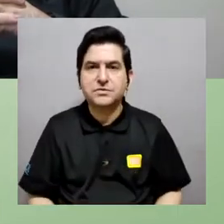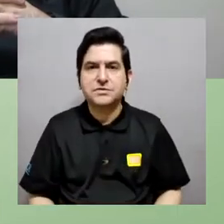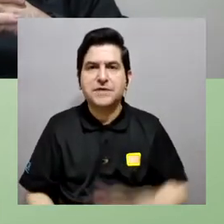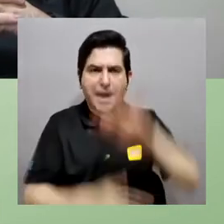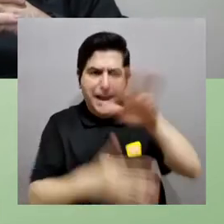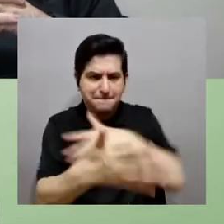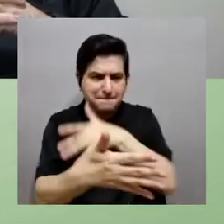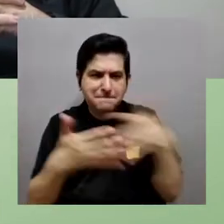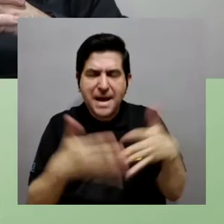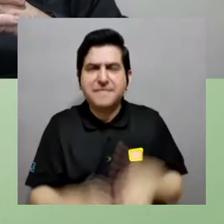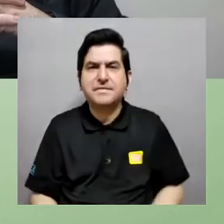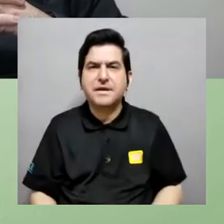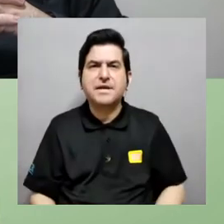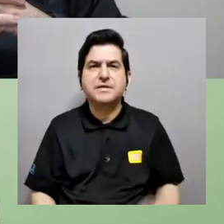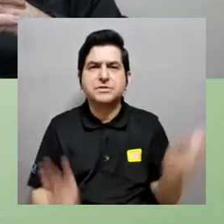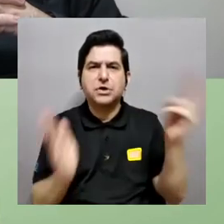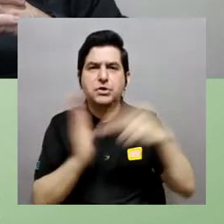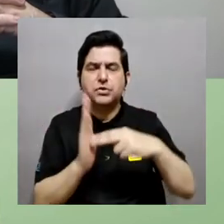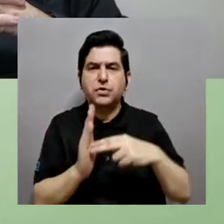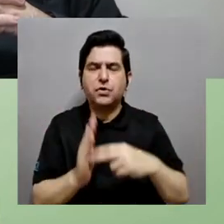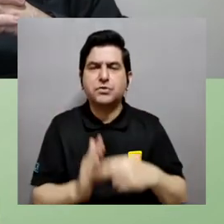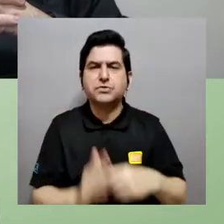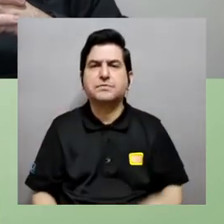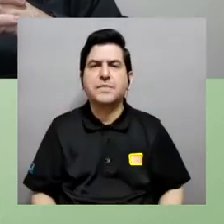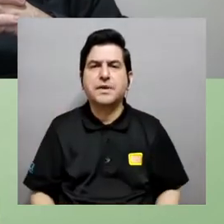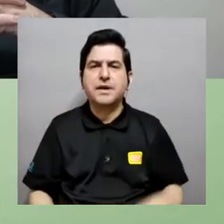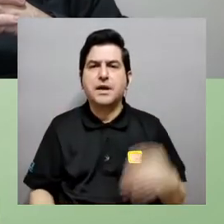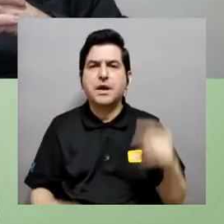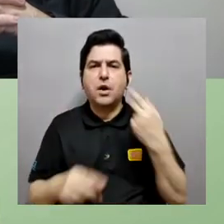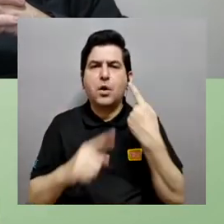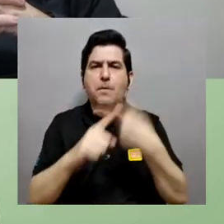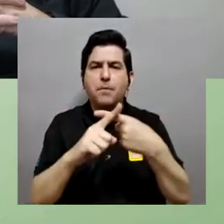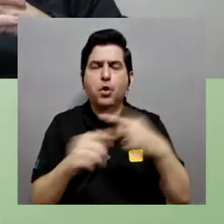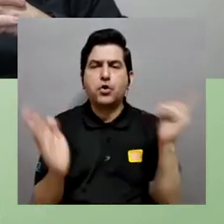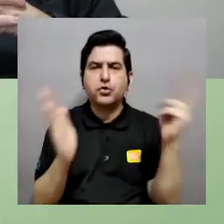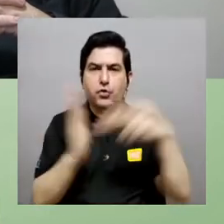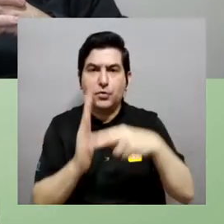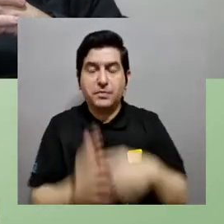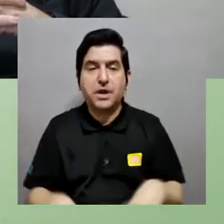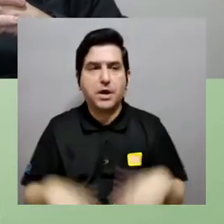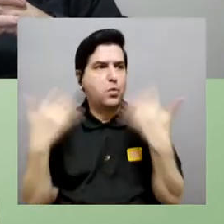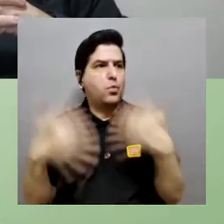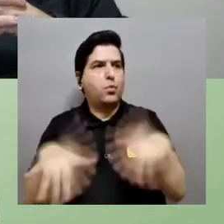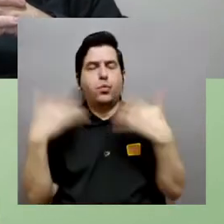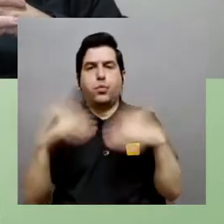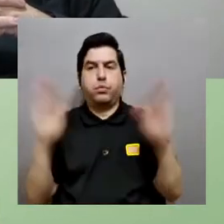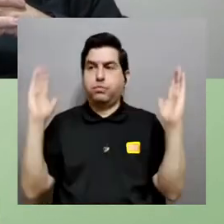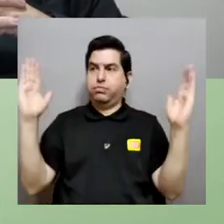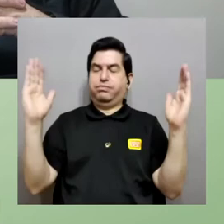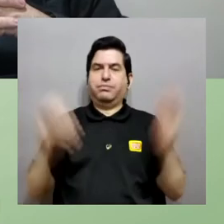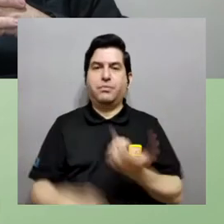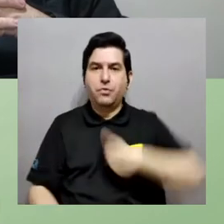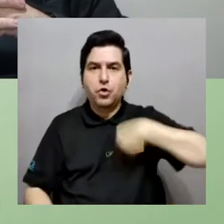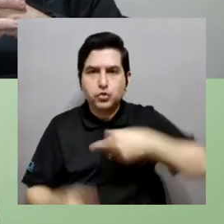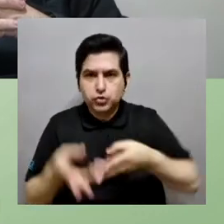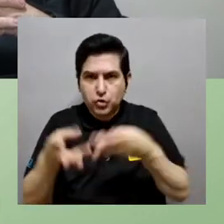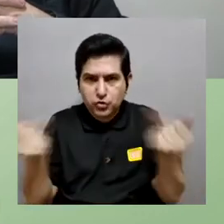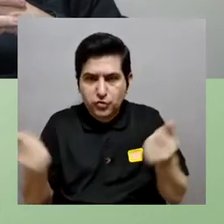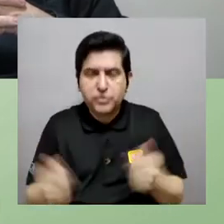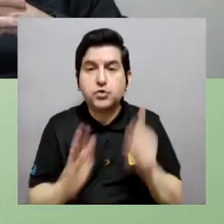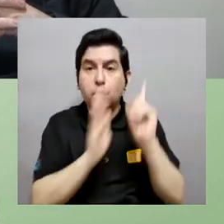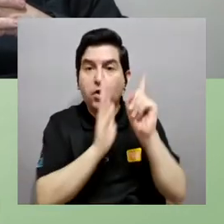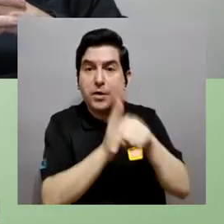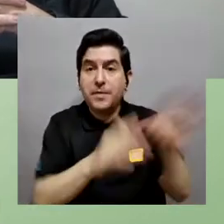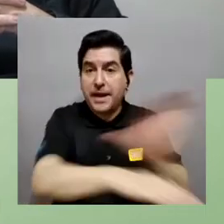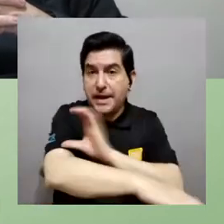investigación y estaba utilizando no sé matrices que son del orden de 2000 por 2000 entradas casi estas ya